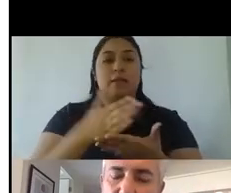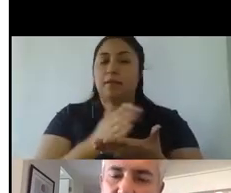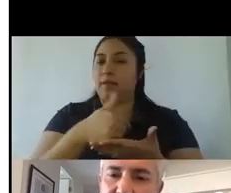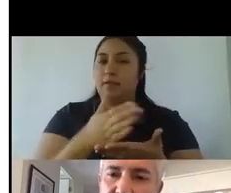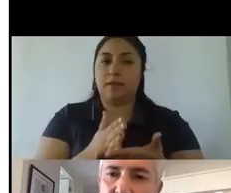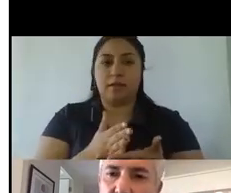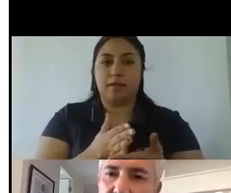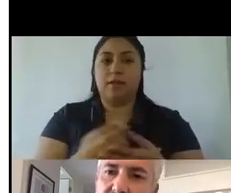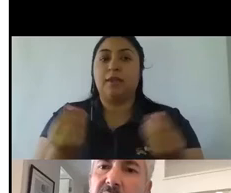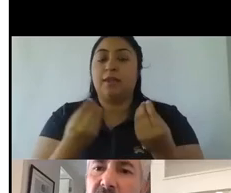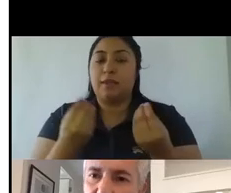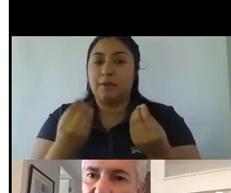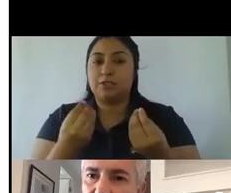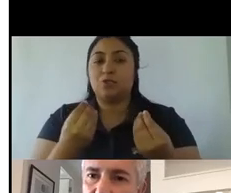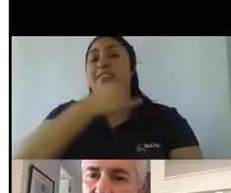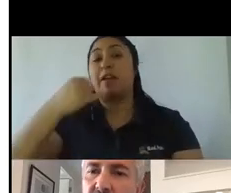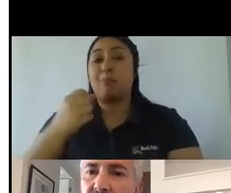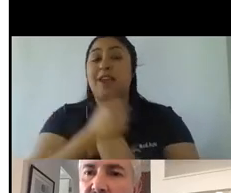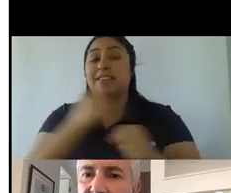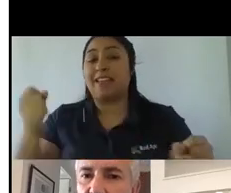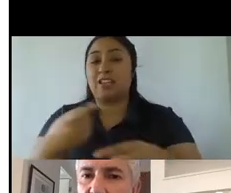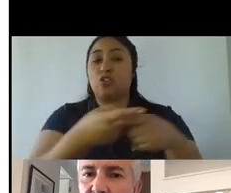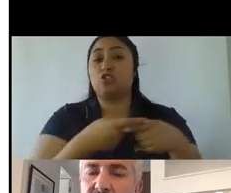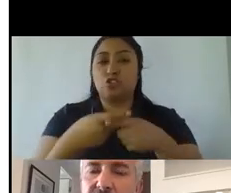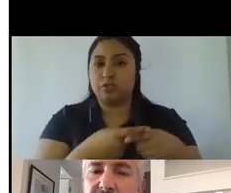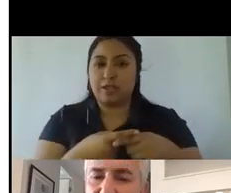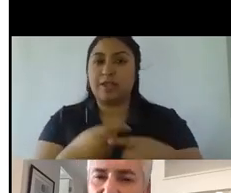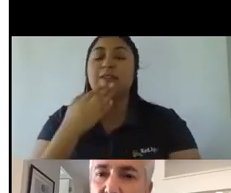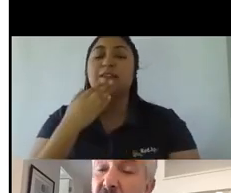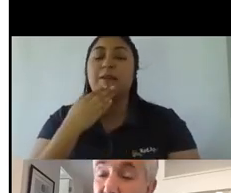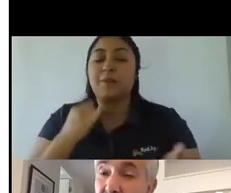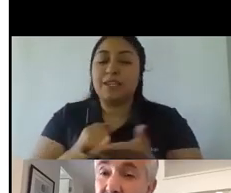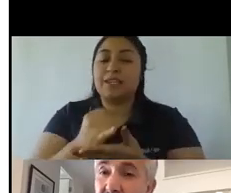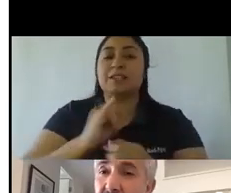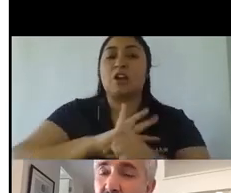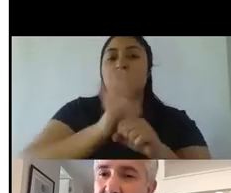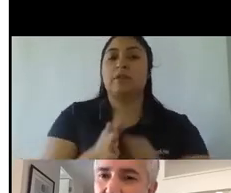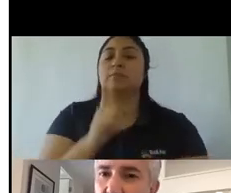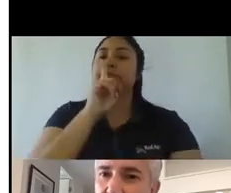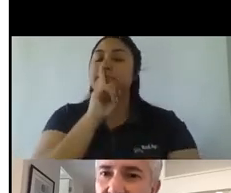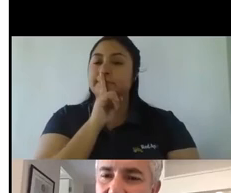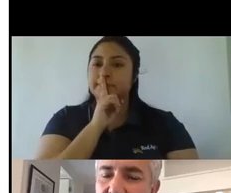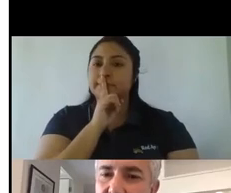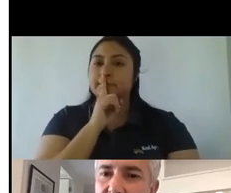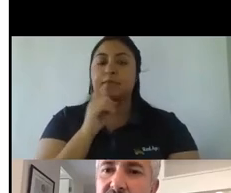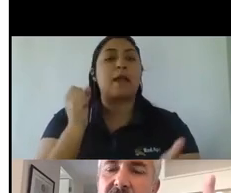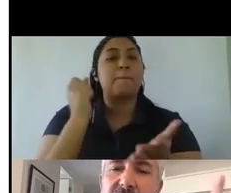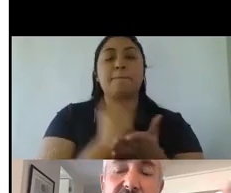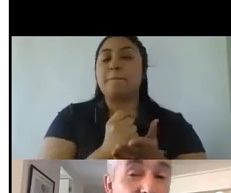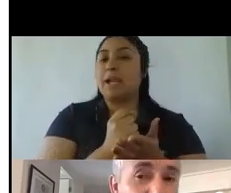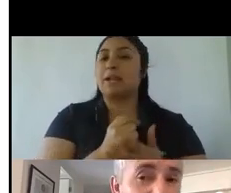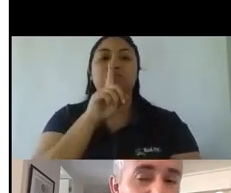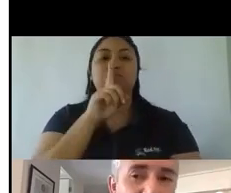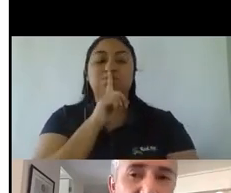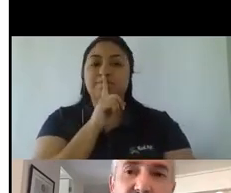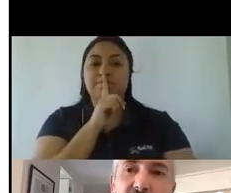post estallido social y fue lo que pasó e iniciado el COVID silencio las marcas lo que hicieron fue quedarse calladas ¿se